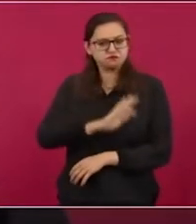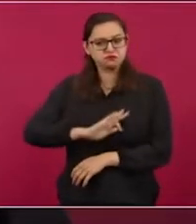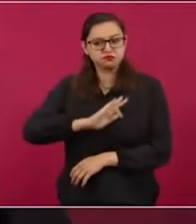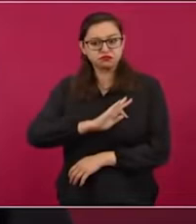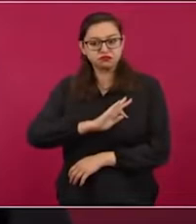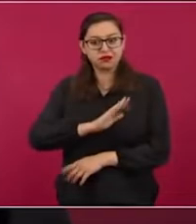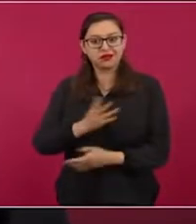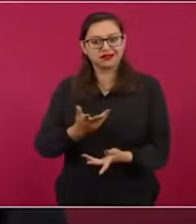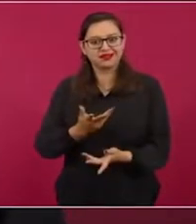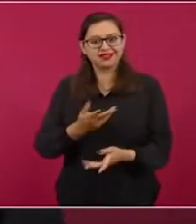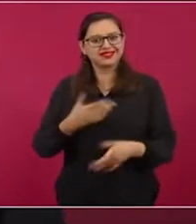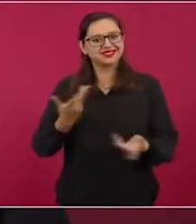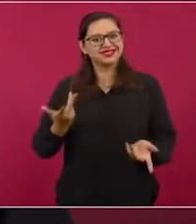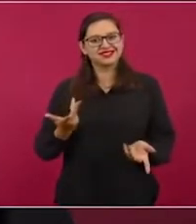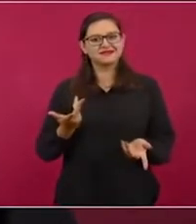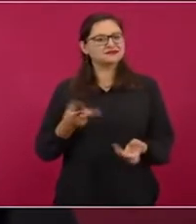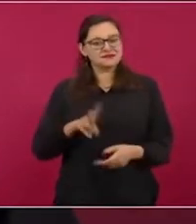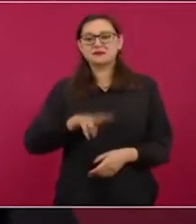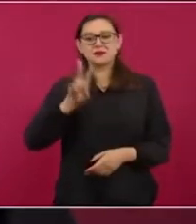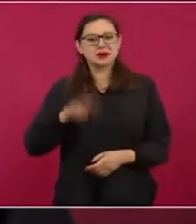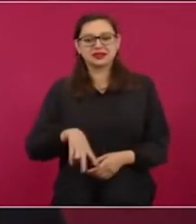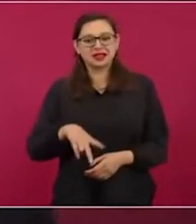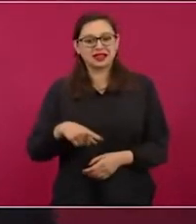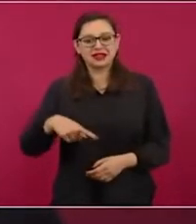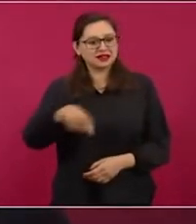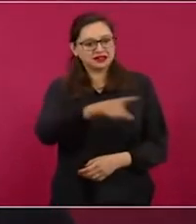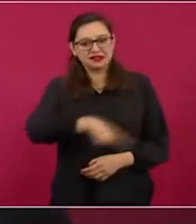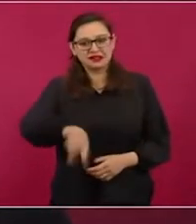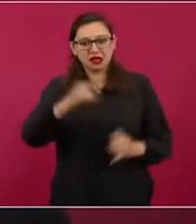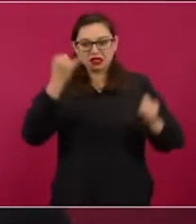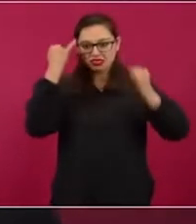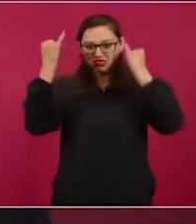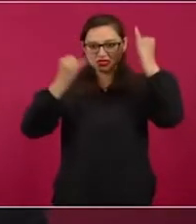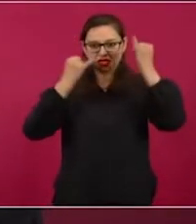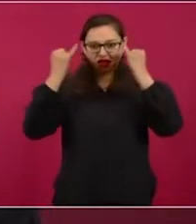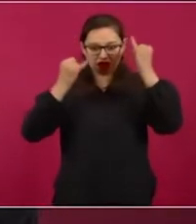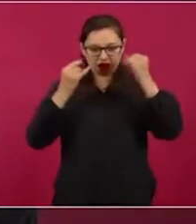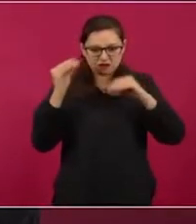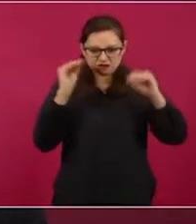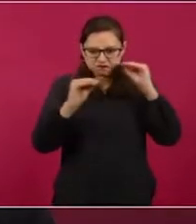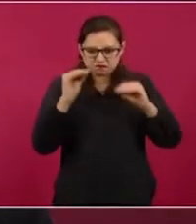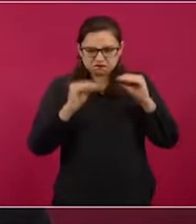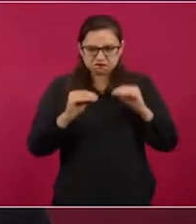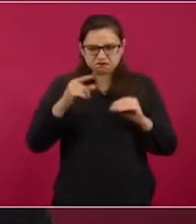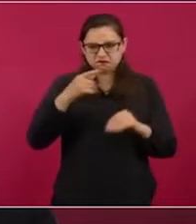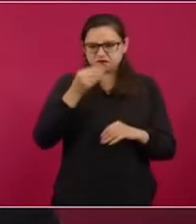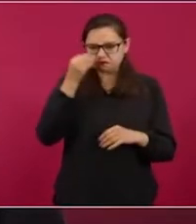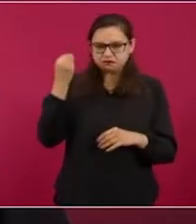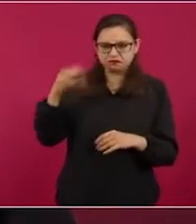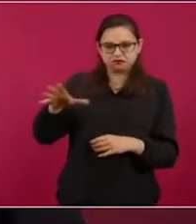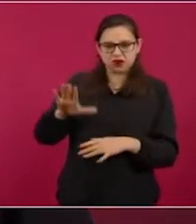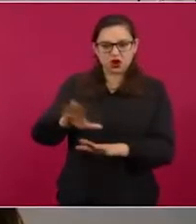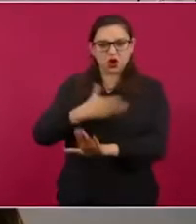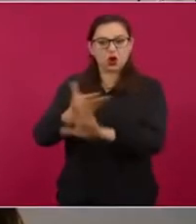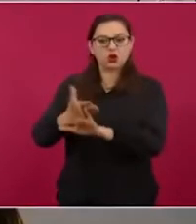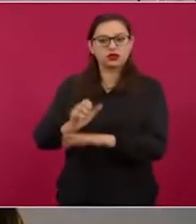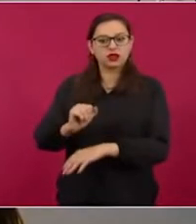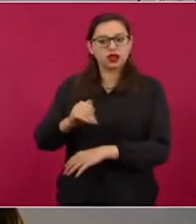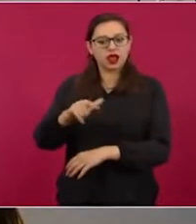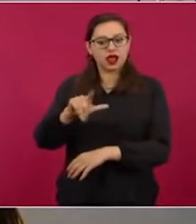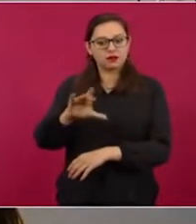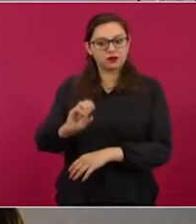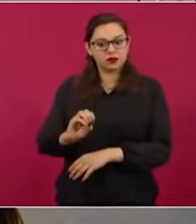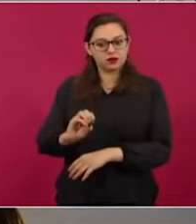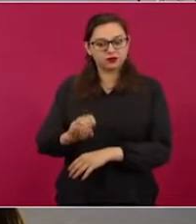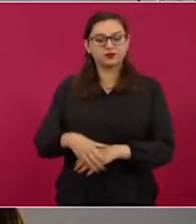se las gastan en su pretensión de desprestigiar al presidente. Siguiente, por favor. No